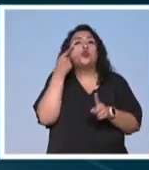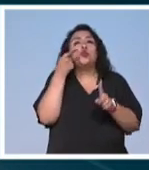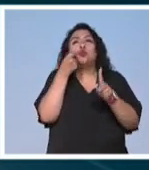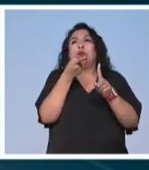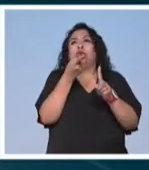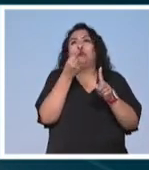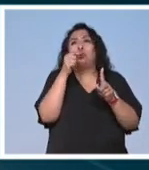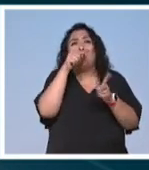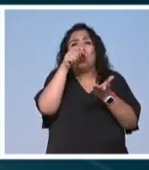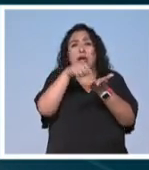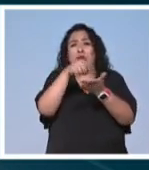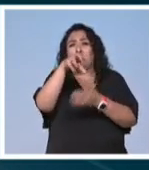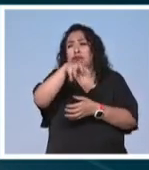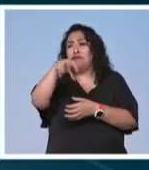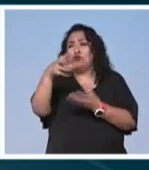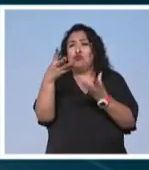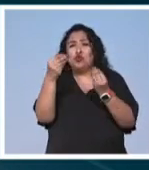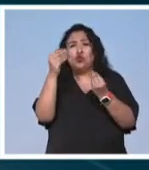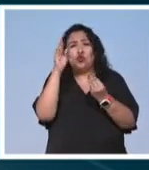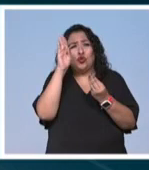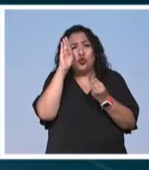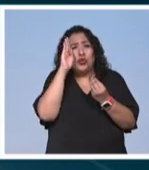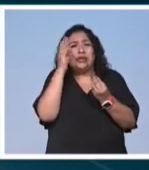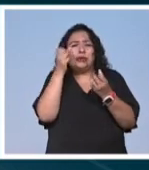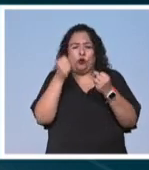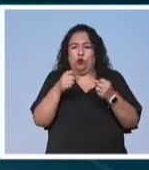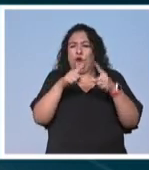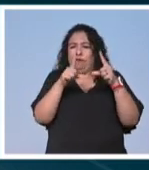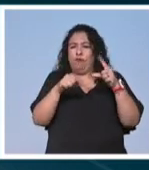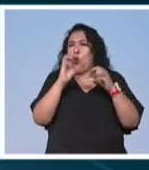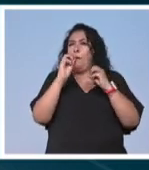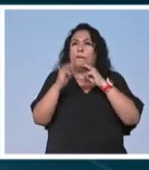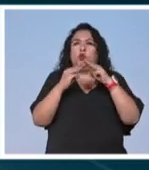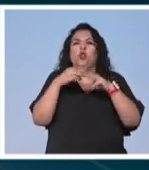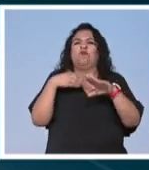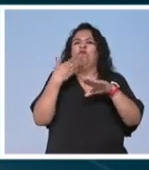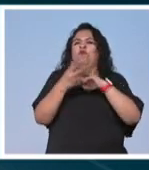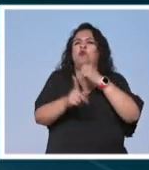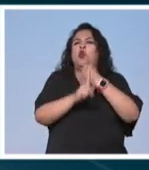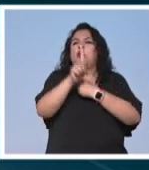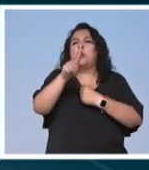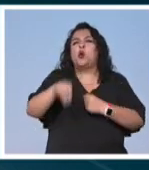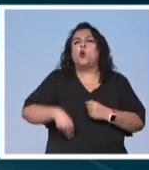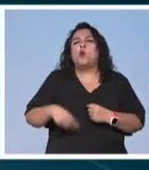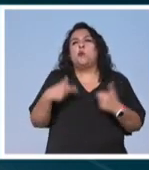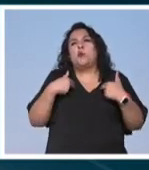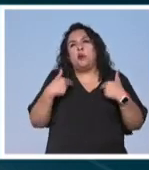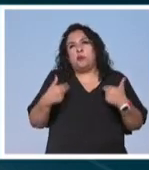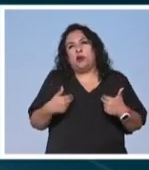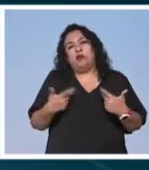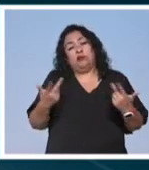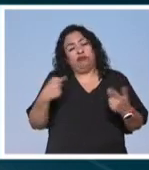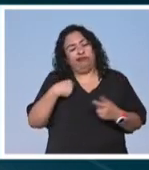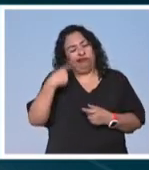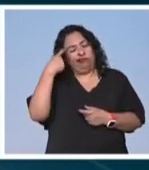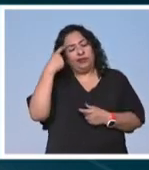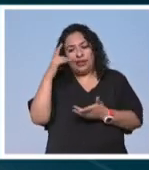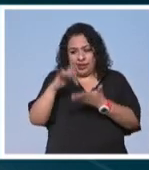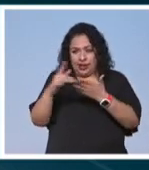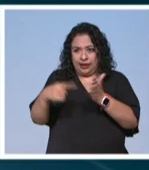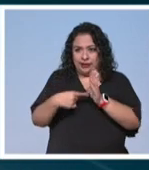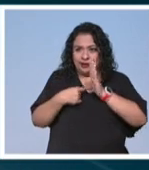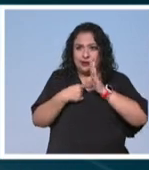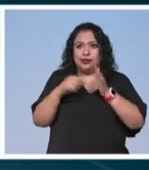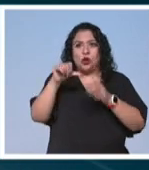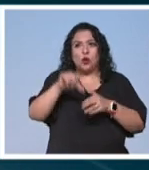de tantos lugares que seguramente en México y en el mundo se están viendo afectados por la actividad humana que es una reflexión y gracias por traerlo